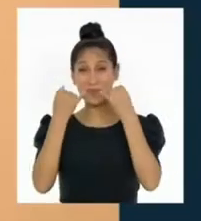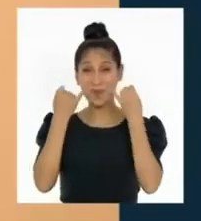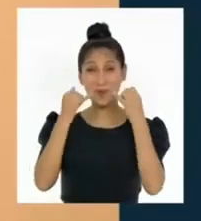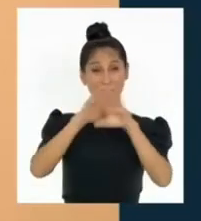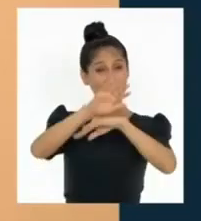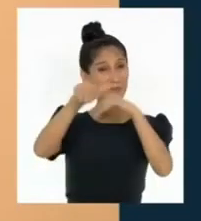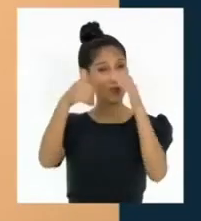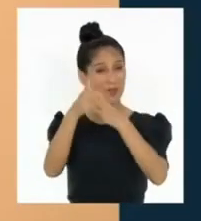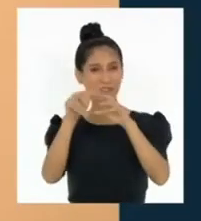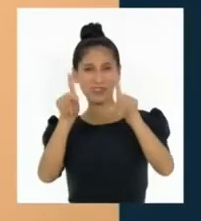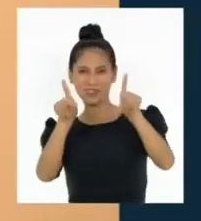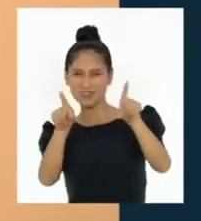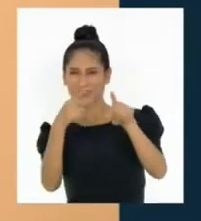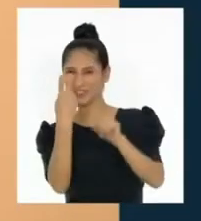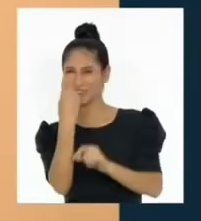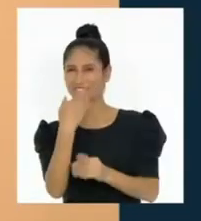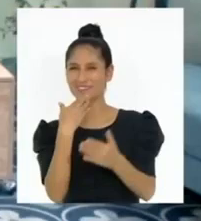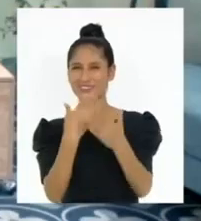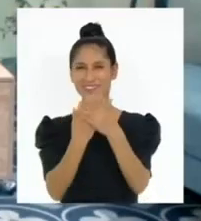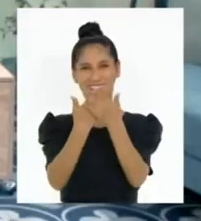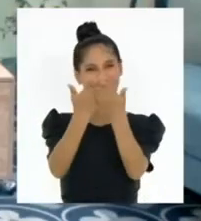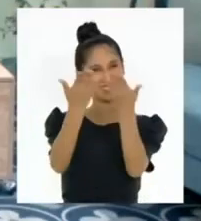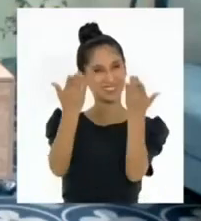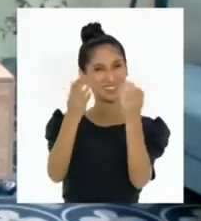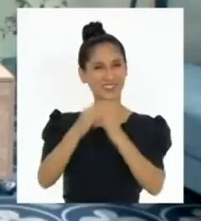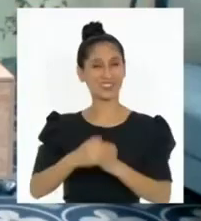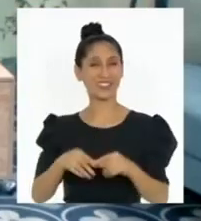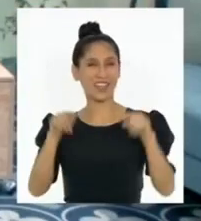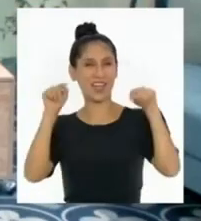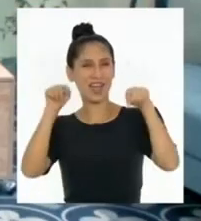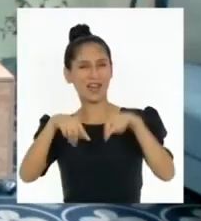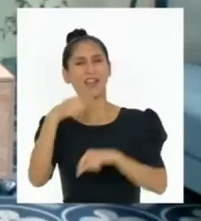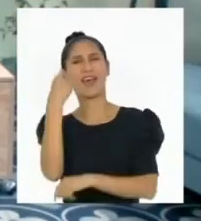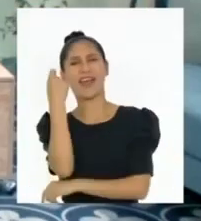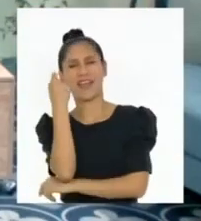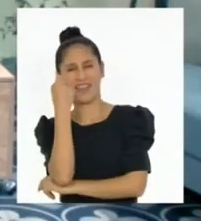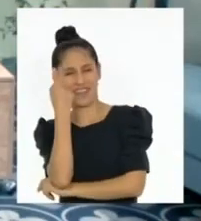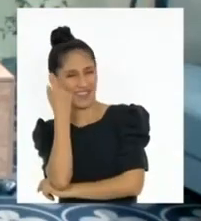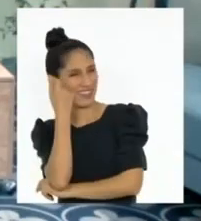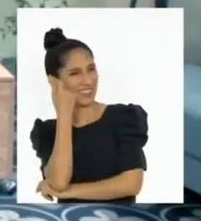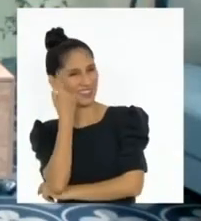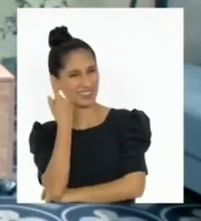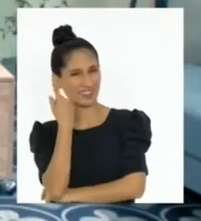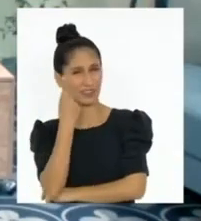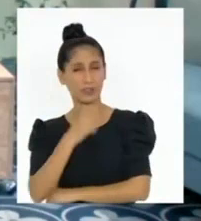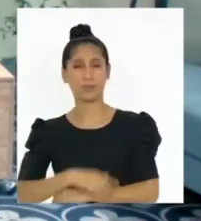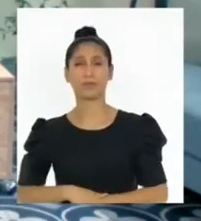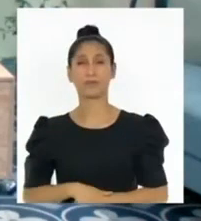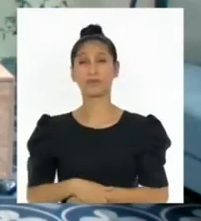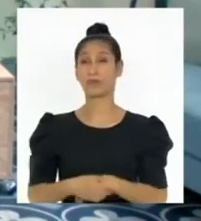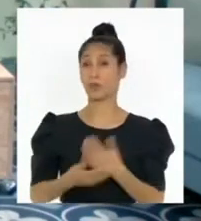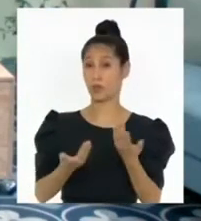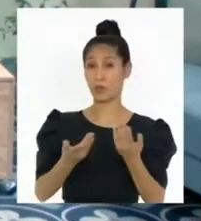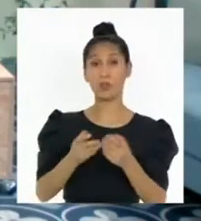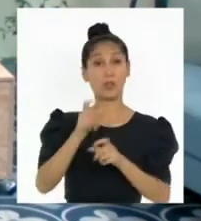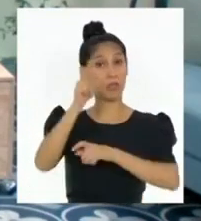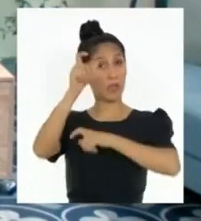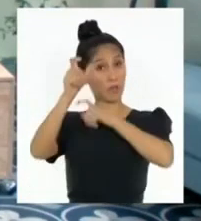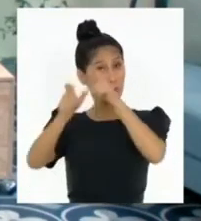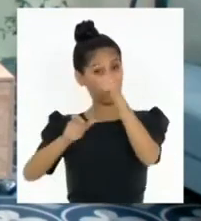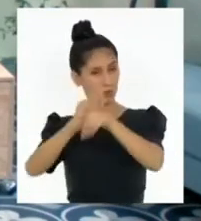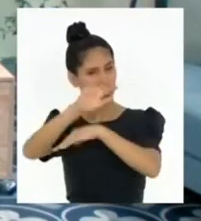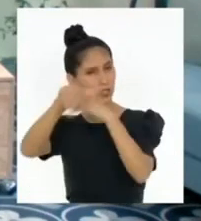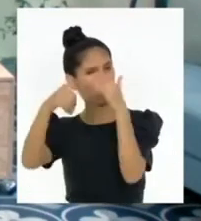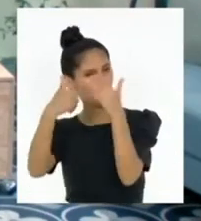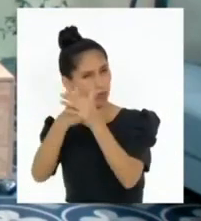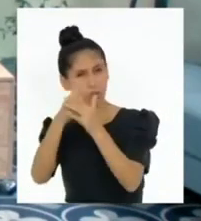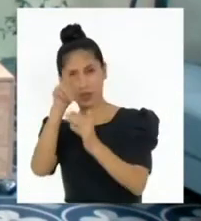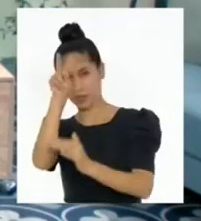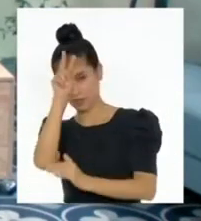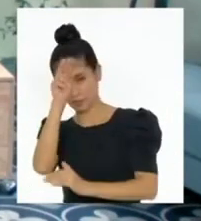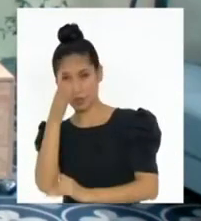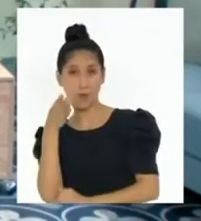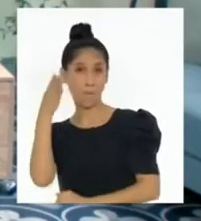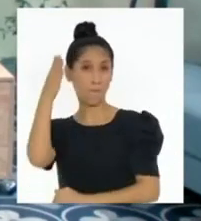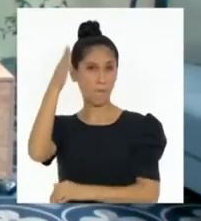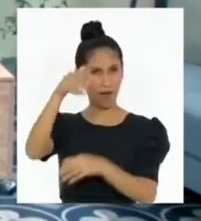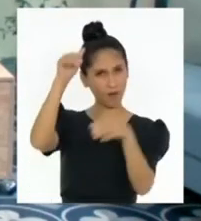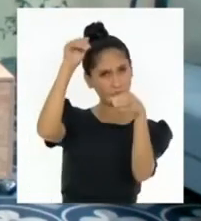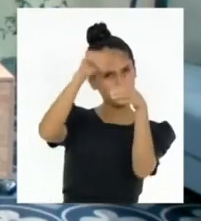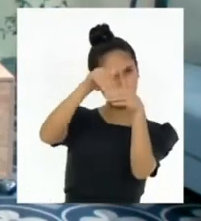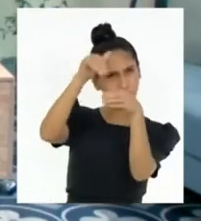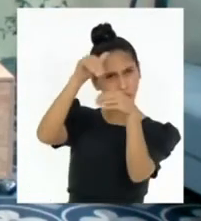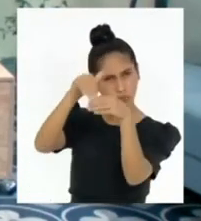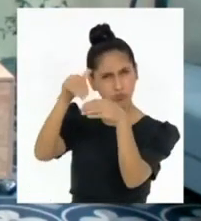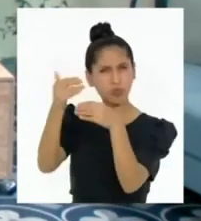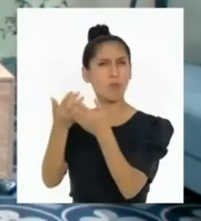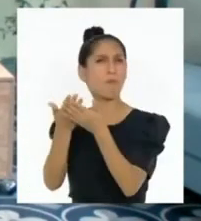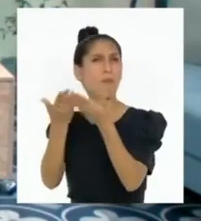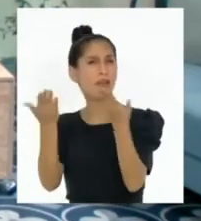Gracias a ustedes. Ahora entiendo todo mejor. La participación ciudadana implica reconocer los asuntos públicos,